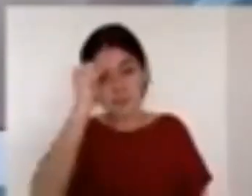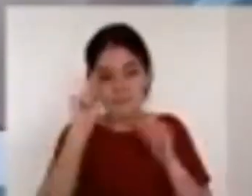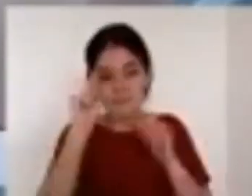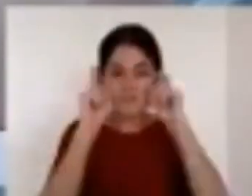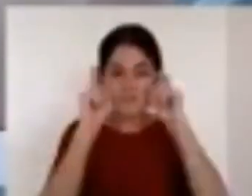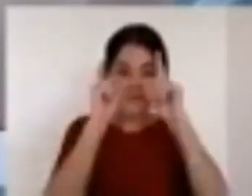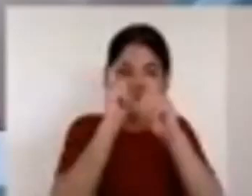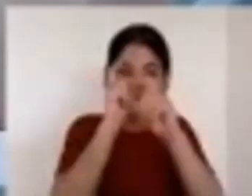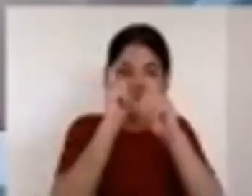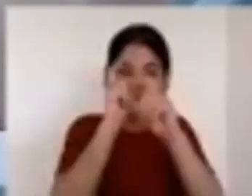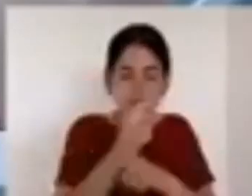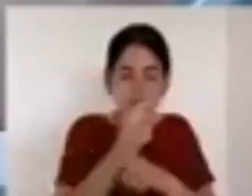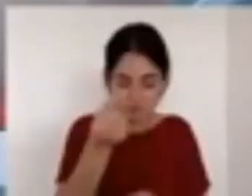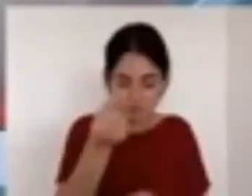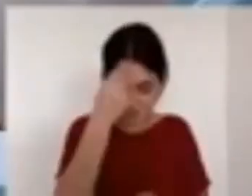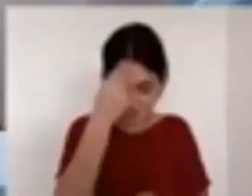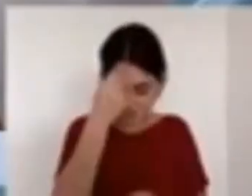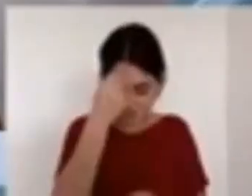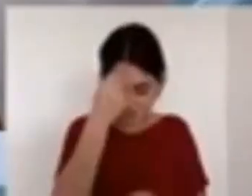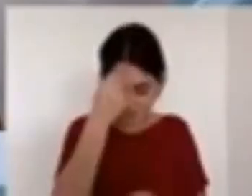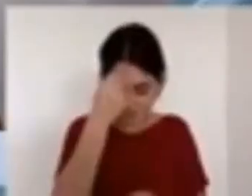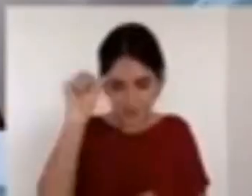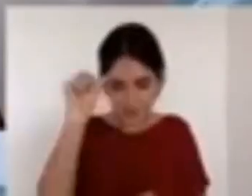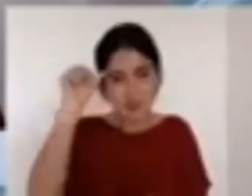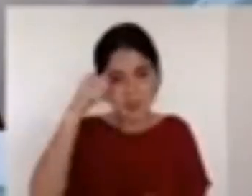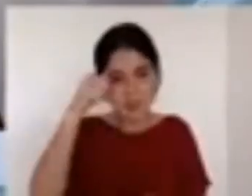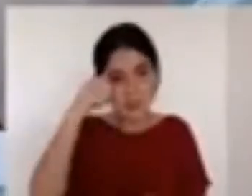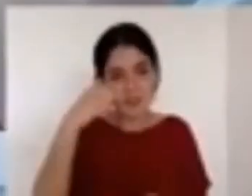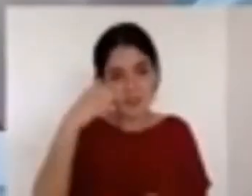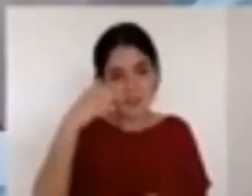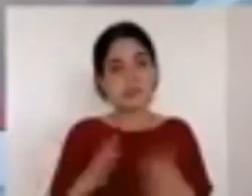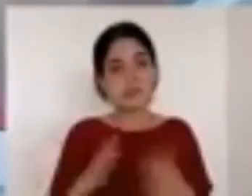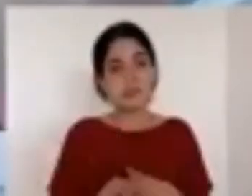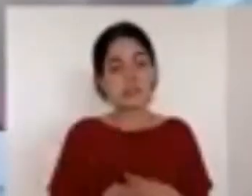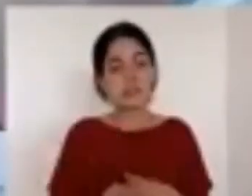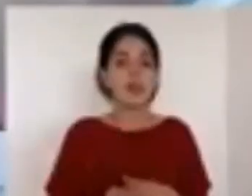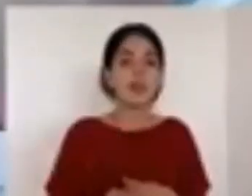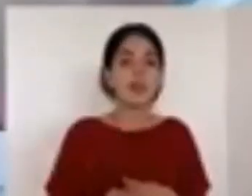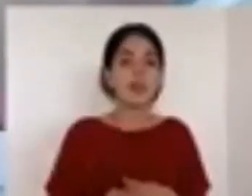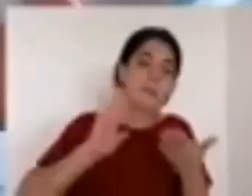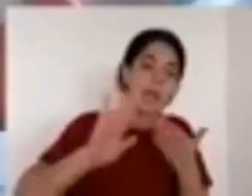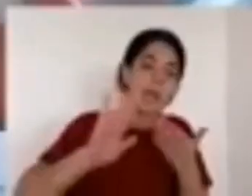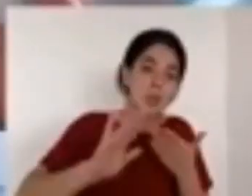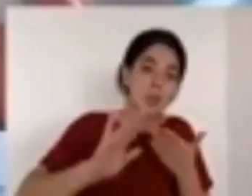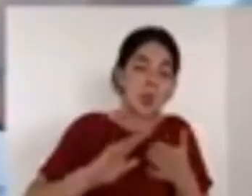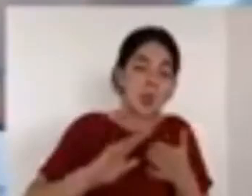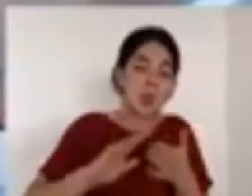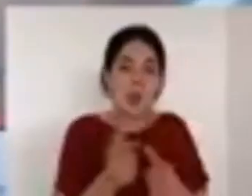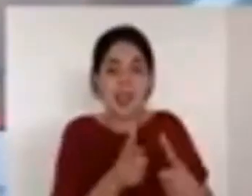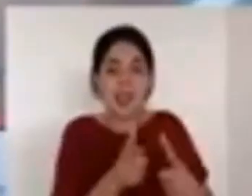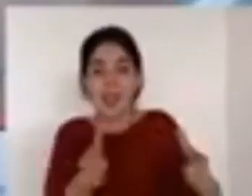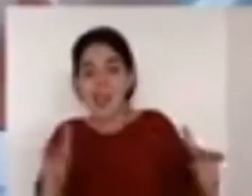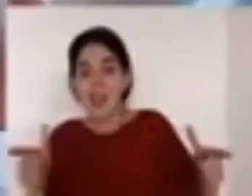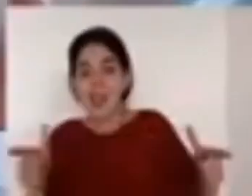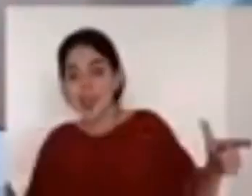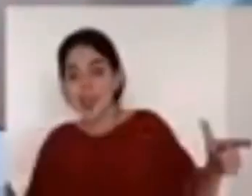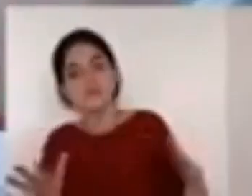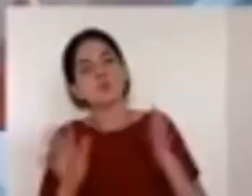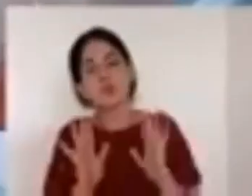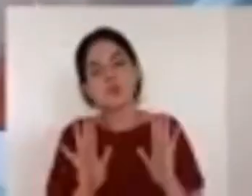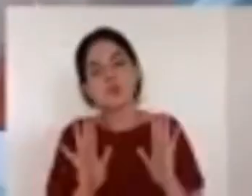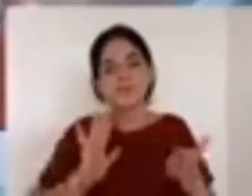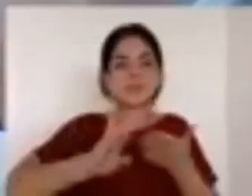quería agotar esas cuatro cosas que el señor me mostró en ese texto de segunda de